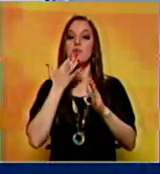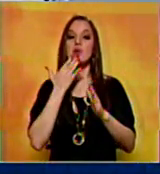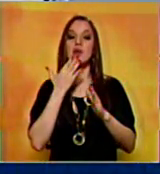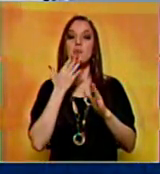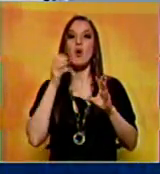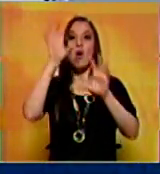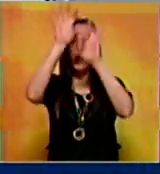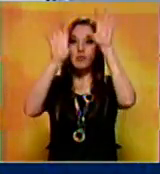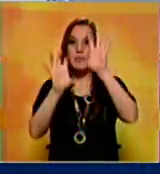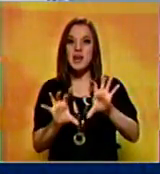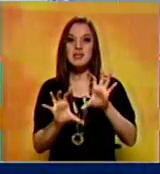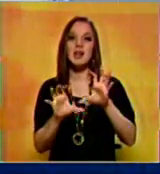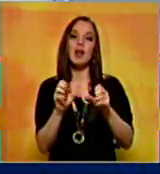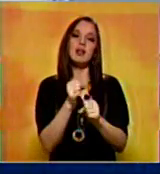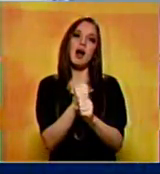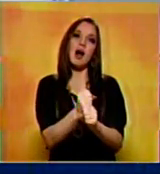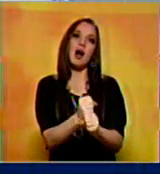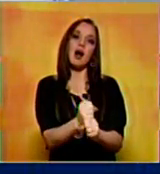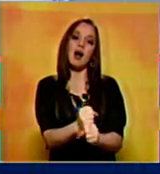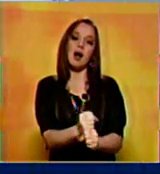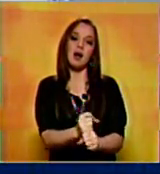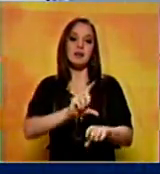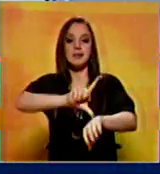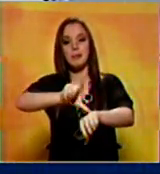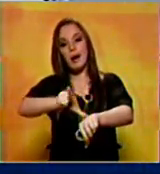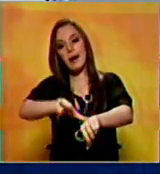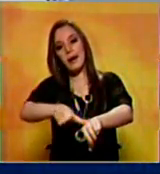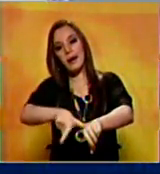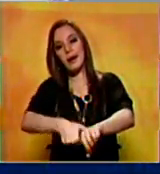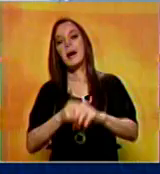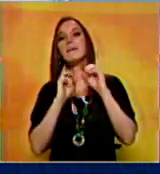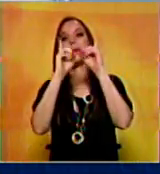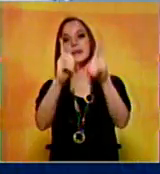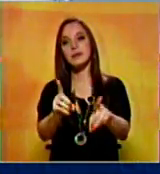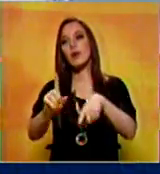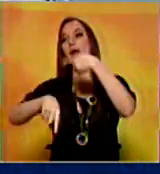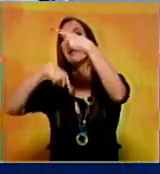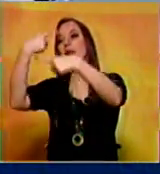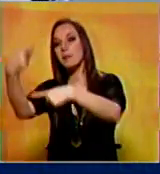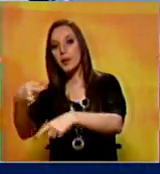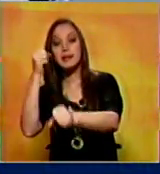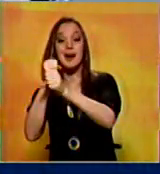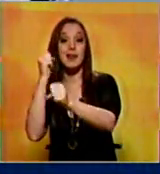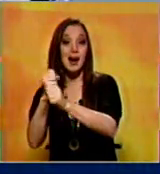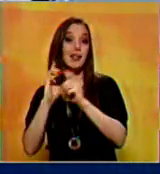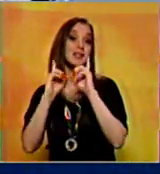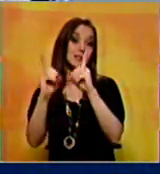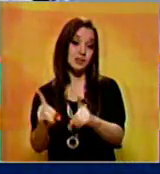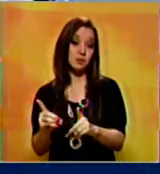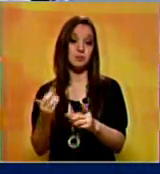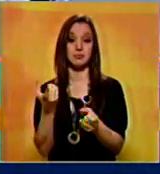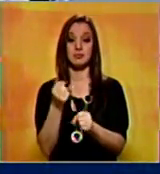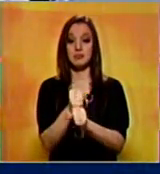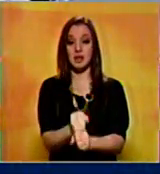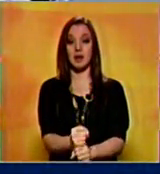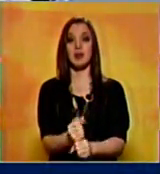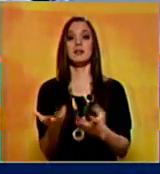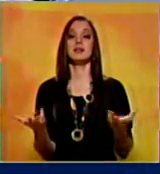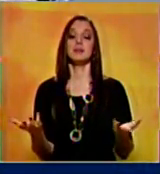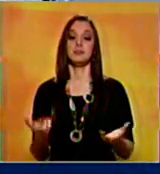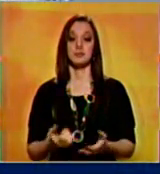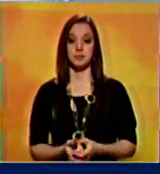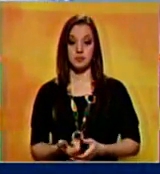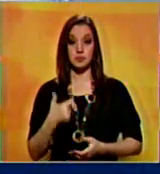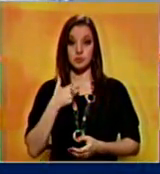mucho en tomar decisiones y después mucho en ejecutar las decisiones. Por eso, de pronto, me anticipo a